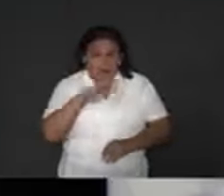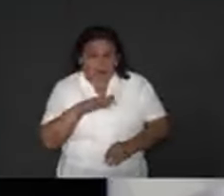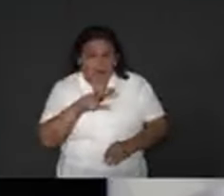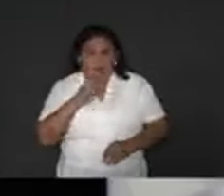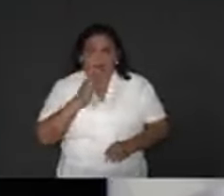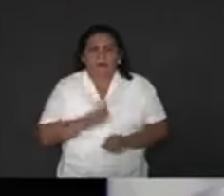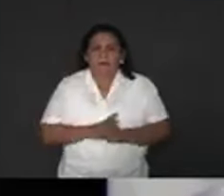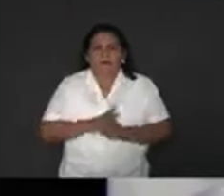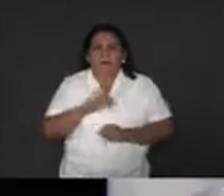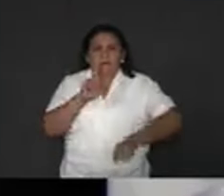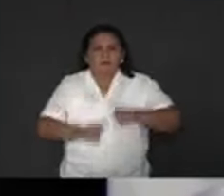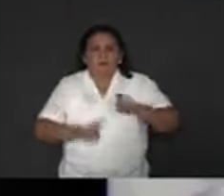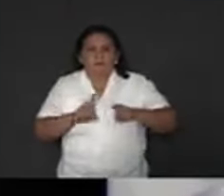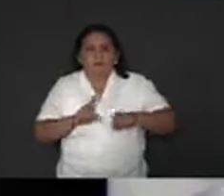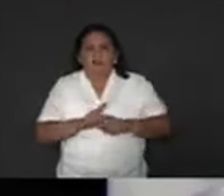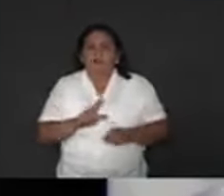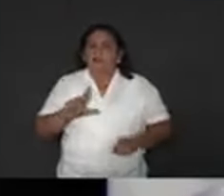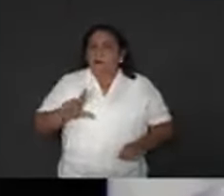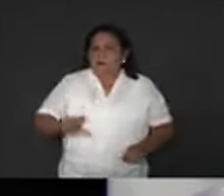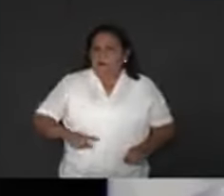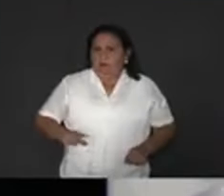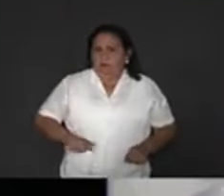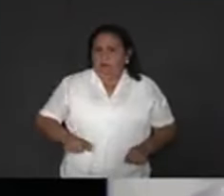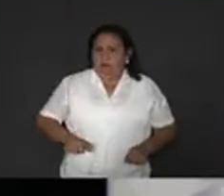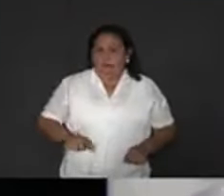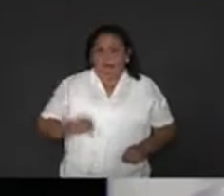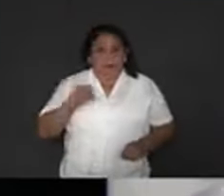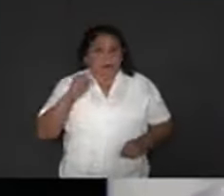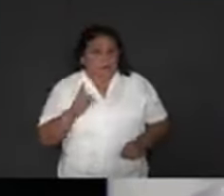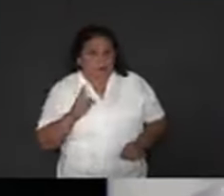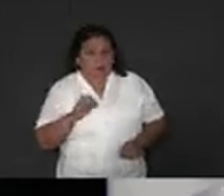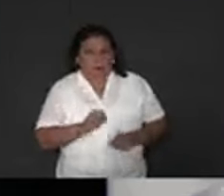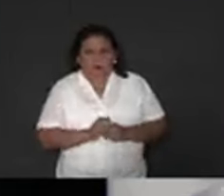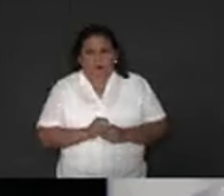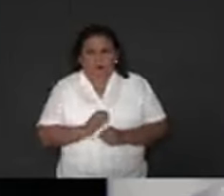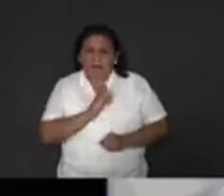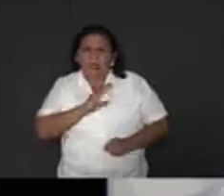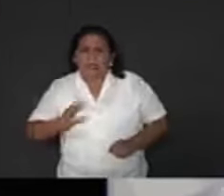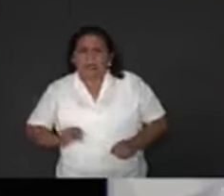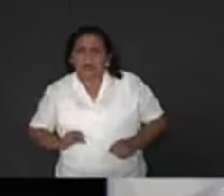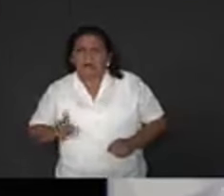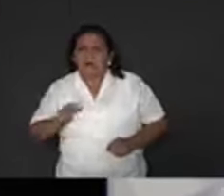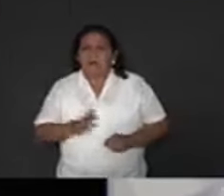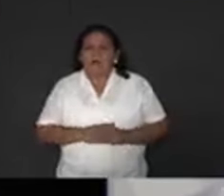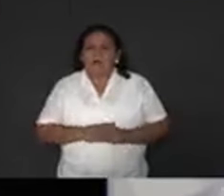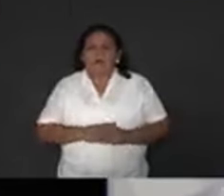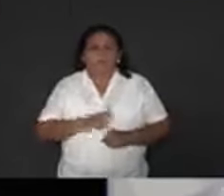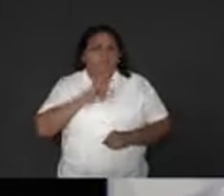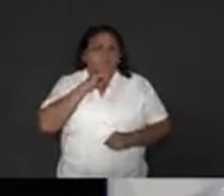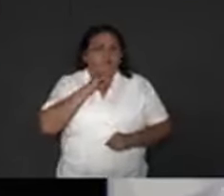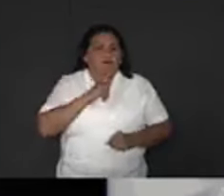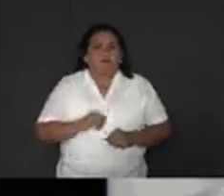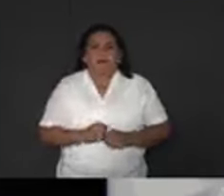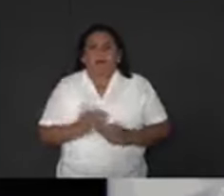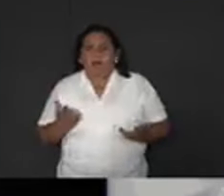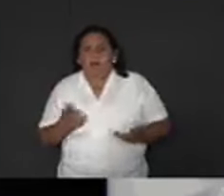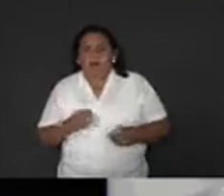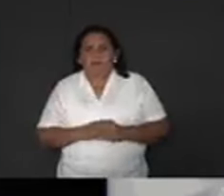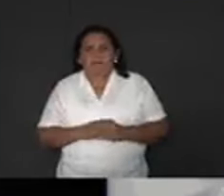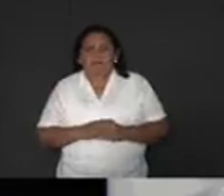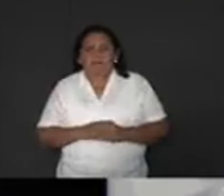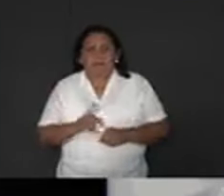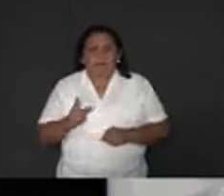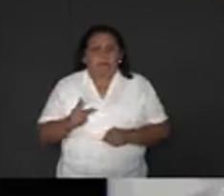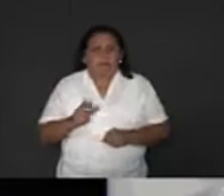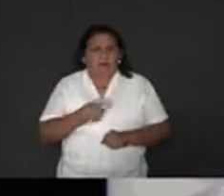depende de si es gobierno estatal o federal. Si aquí el candidato de las mentiras creyera en la salud del gobierno federal, no se hubiera ido a reparar su